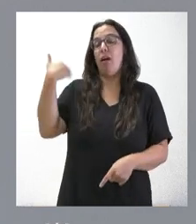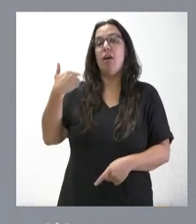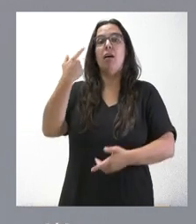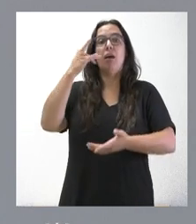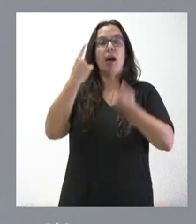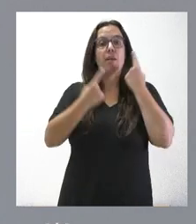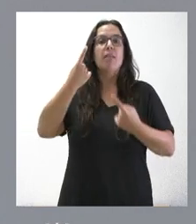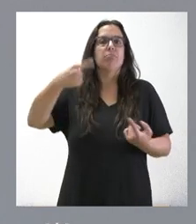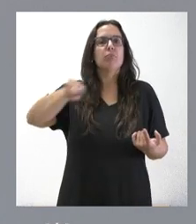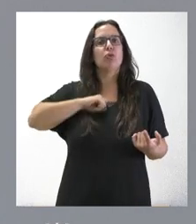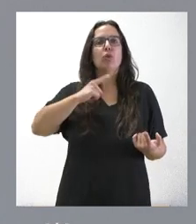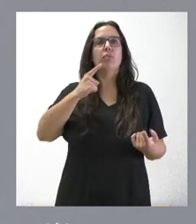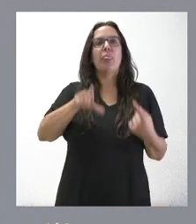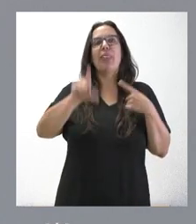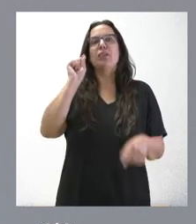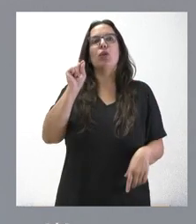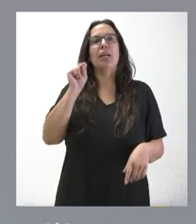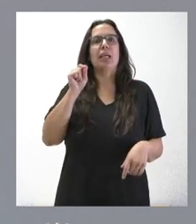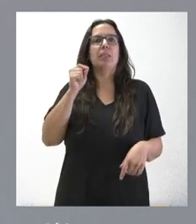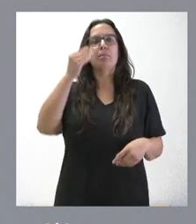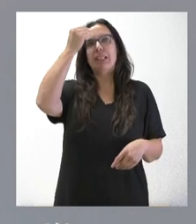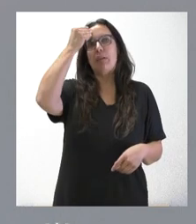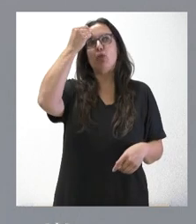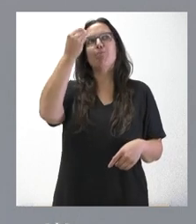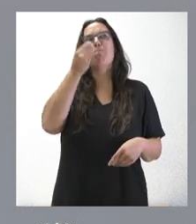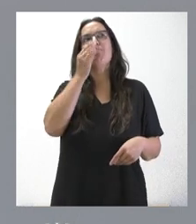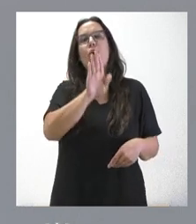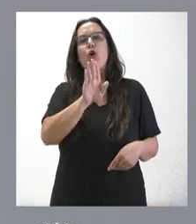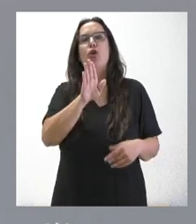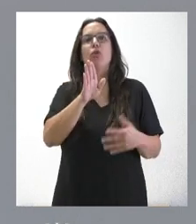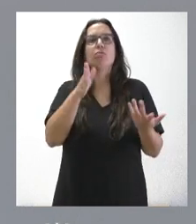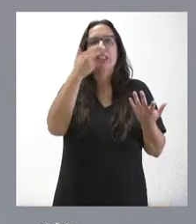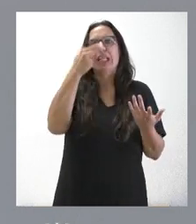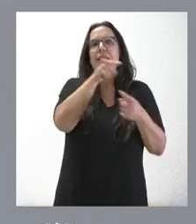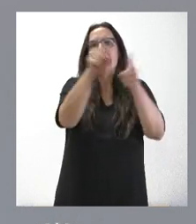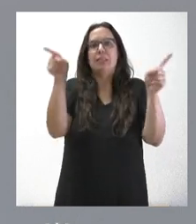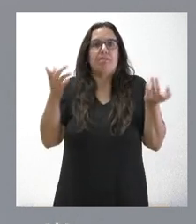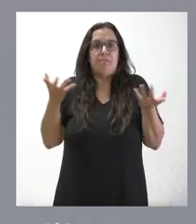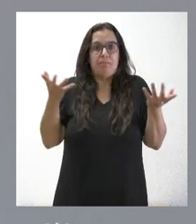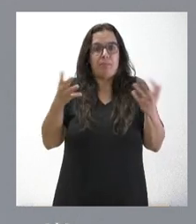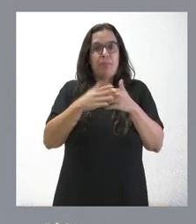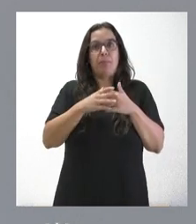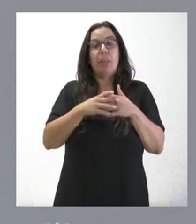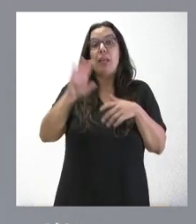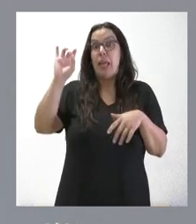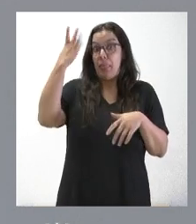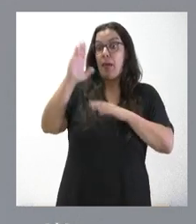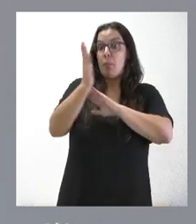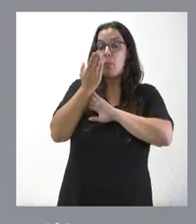tomamos estas decisiones teniendo en cuenta este interés. Bueno, esta idea del puente creo que el otro día